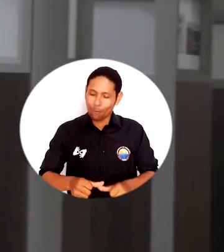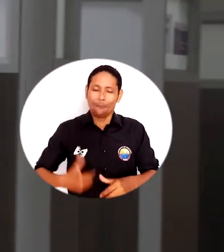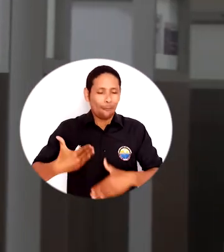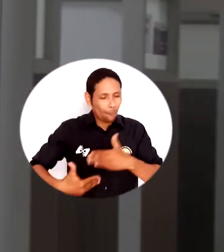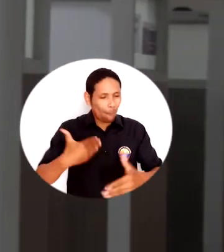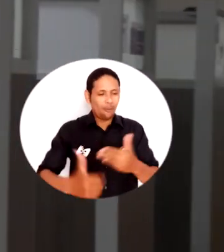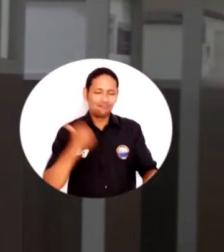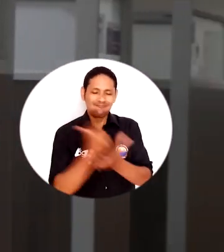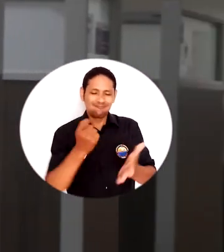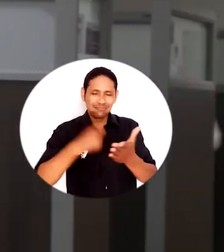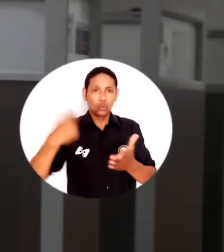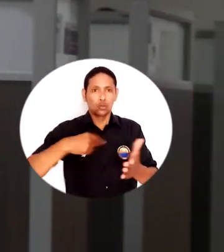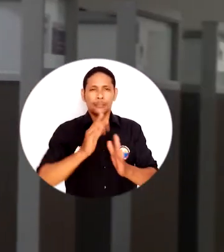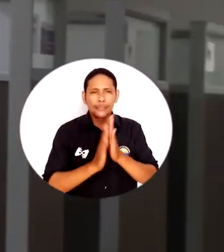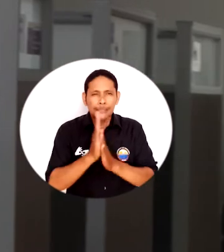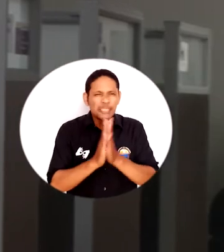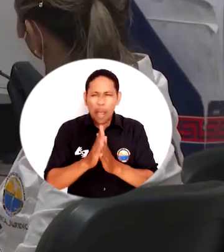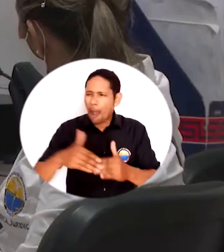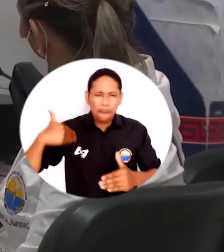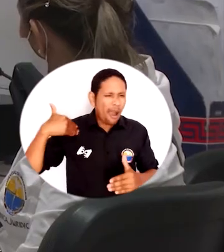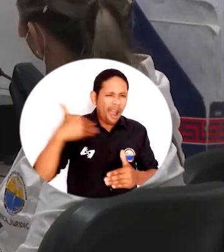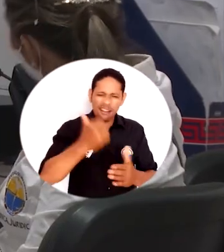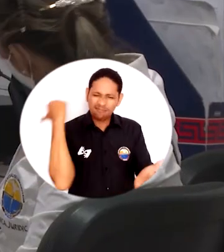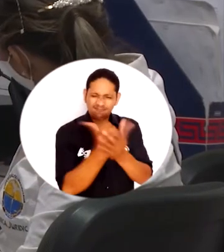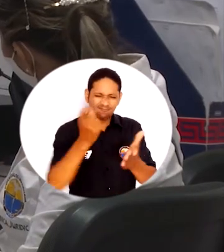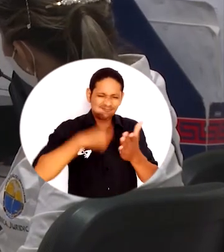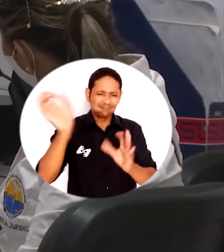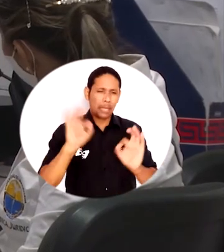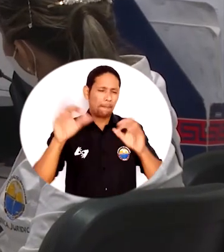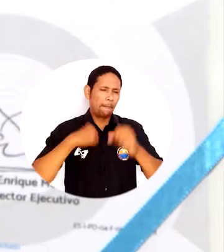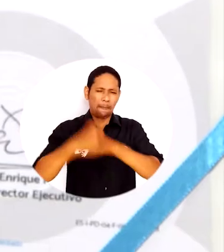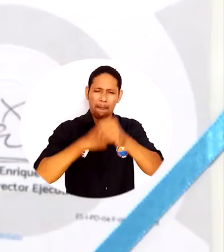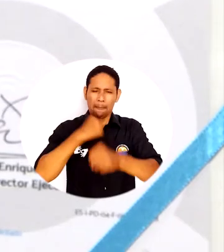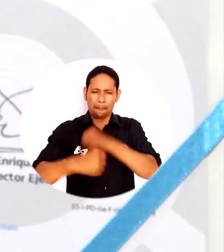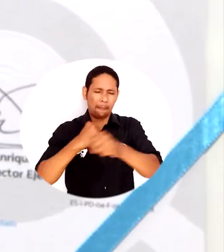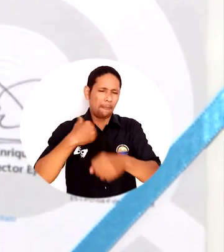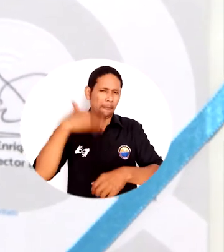nos hemos mantenido y nuestra aspiración es seguir manteniéndonos.